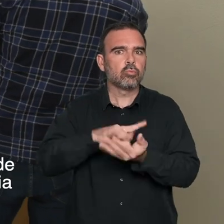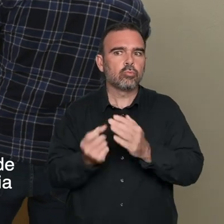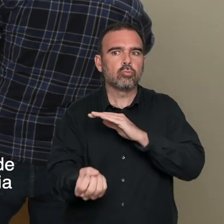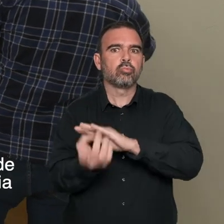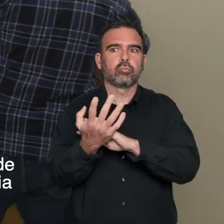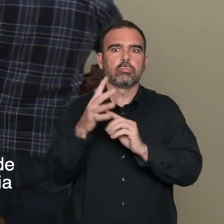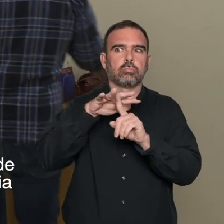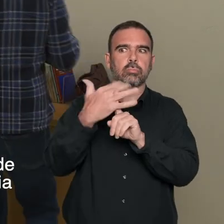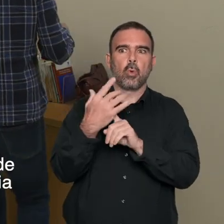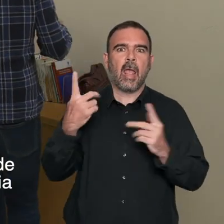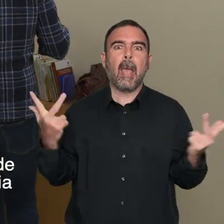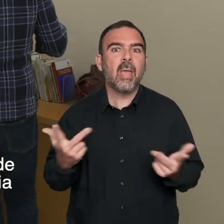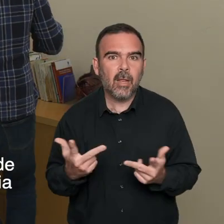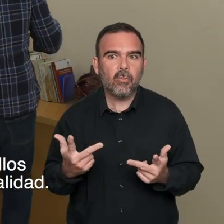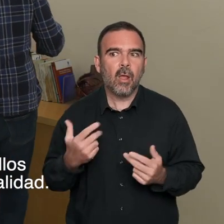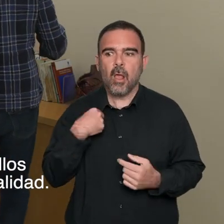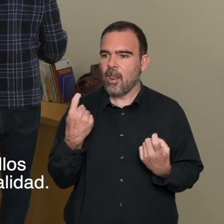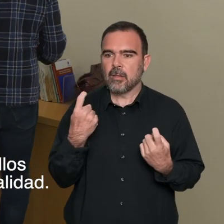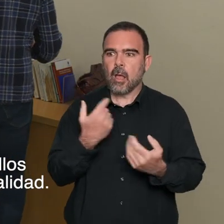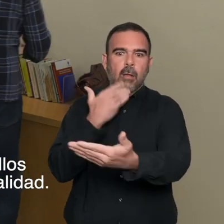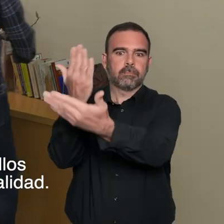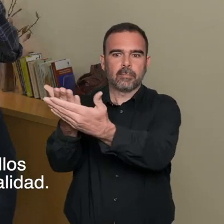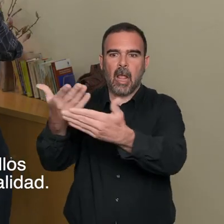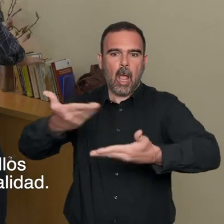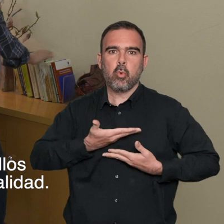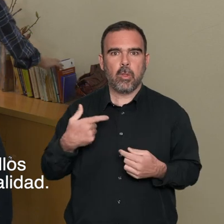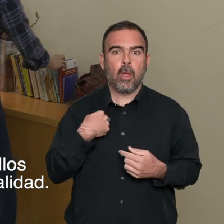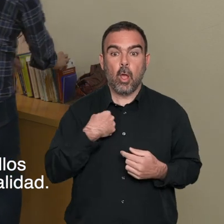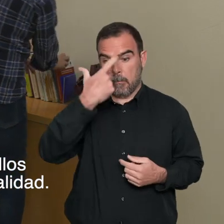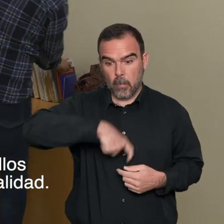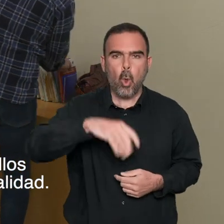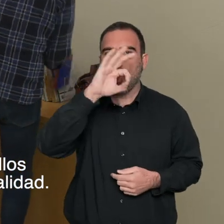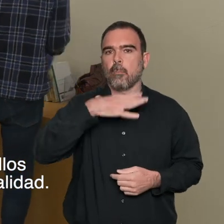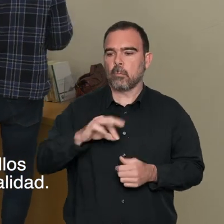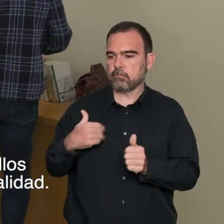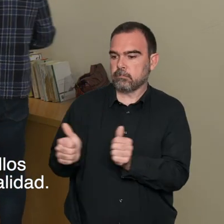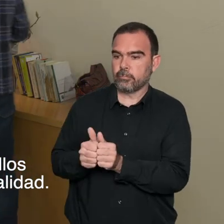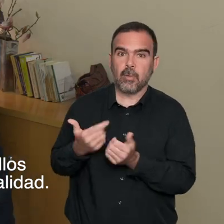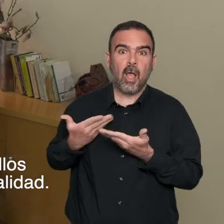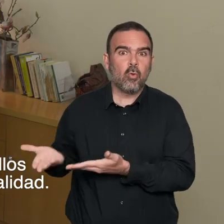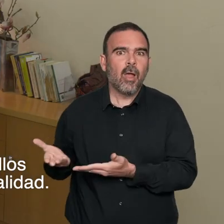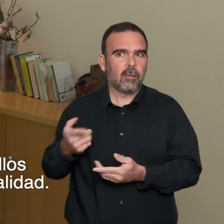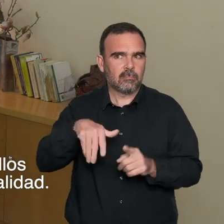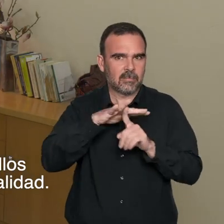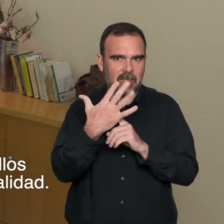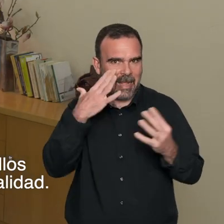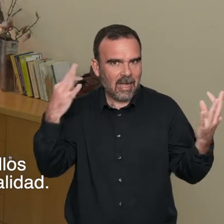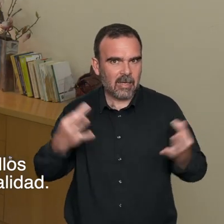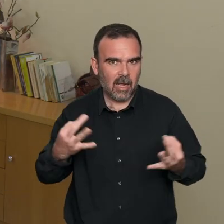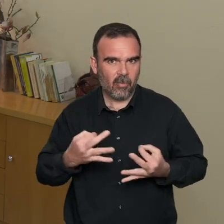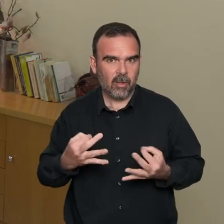de que se produzca una emergencia y necesiten solicitar ayuda para ellos mismos u otras personas es una realidad.